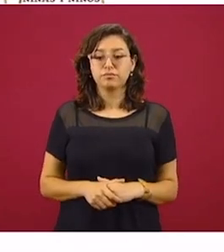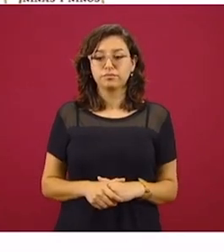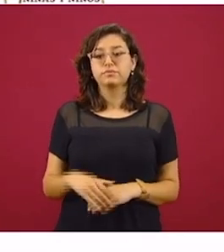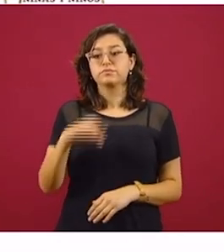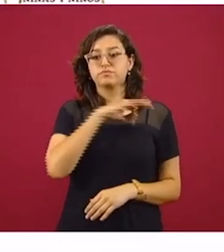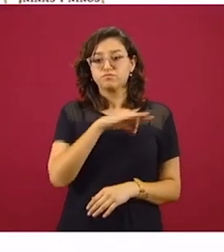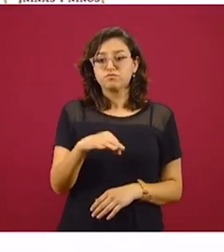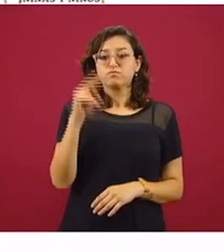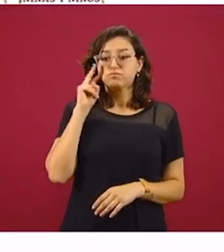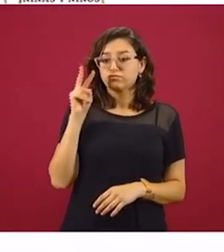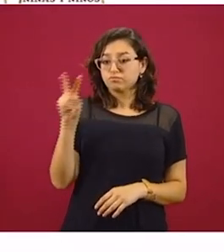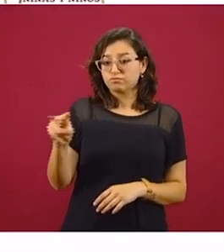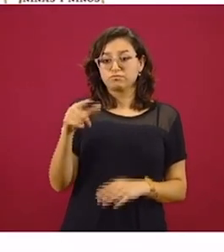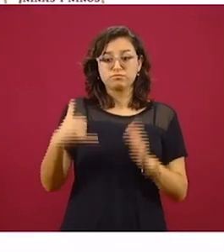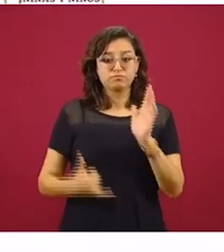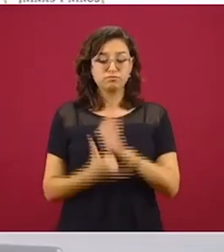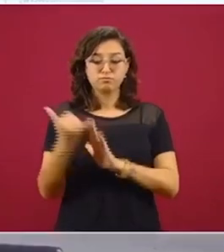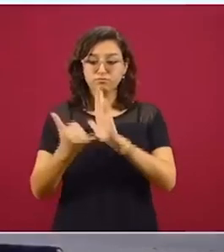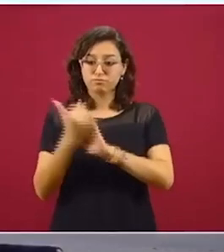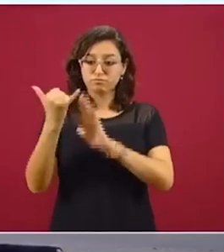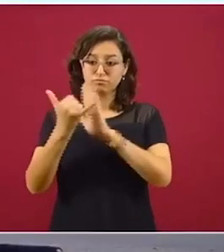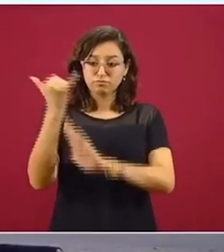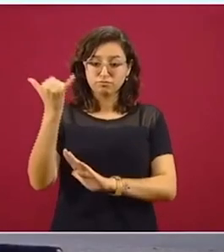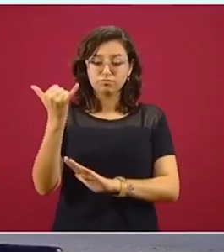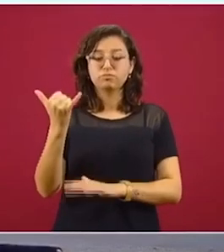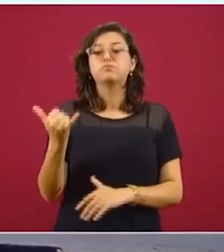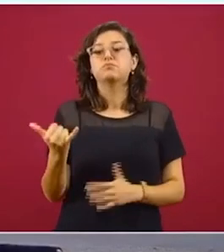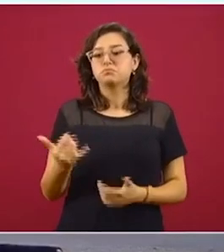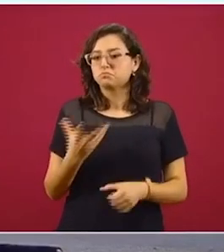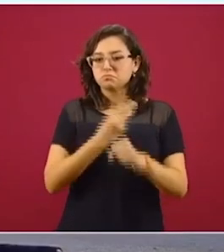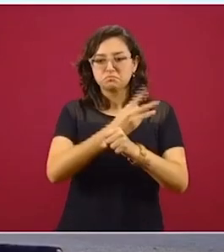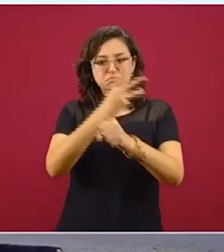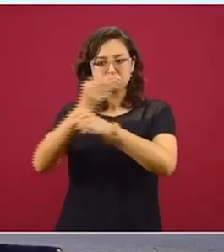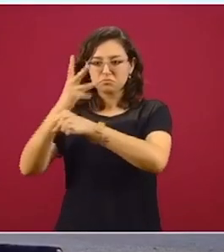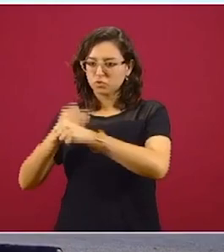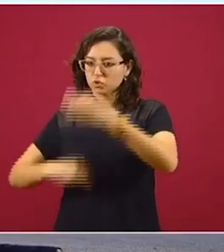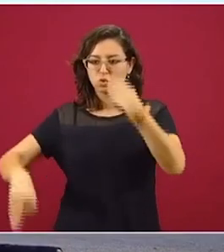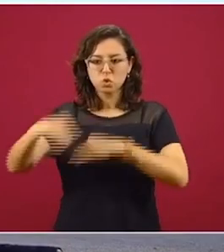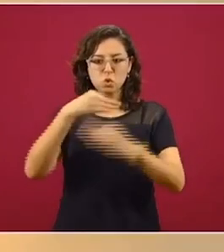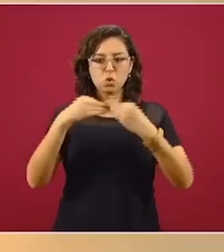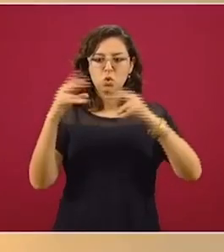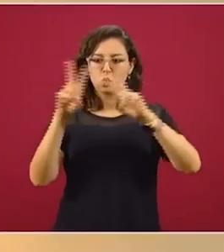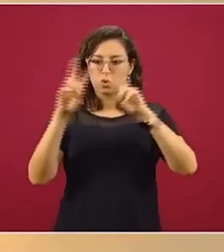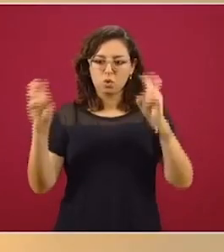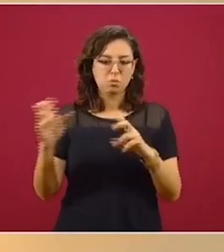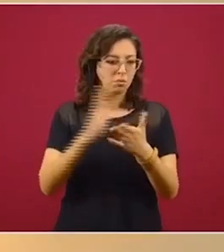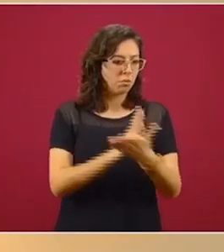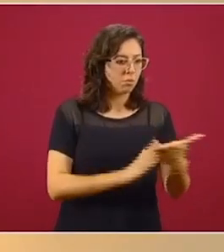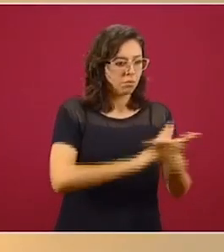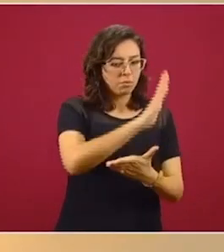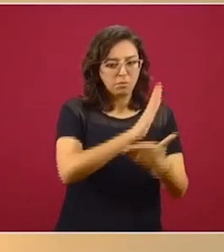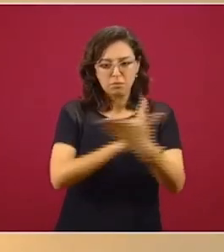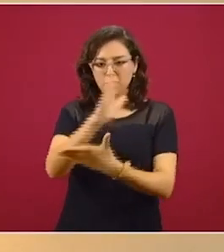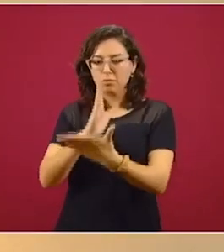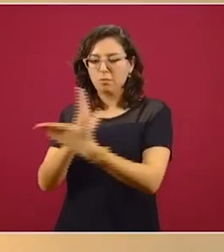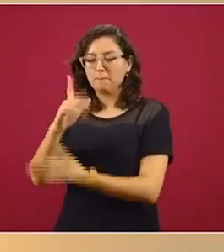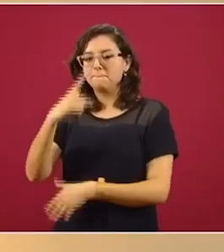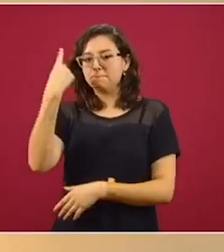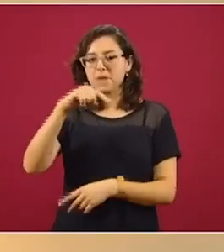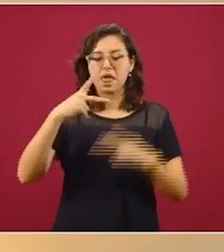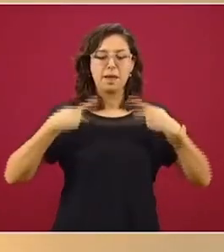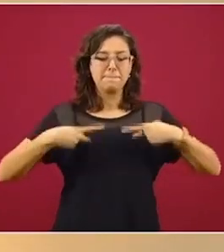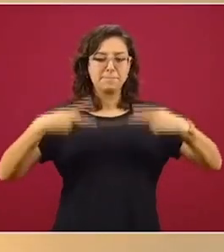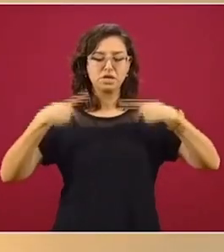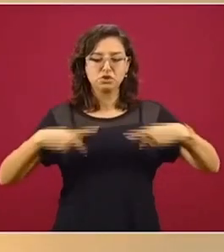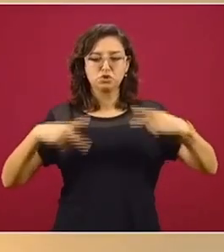ven, esta infraestructura que se está instalando cuenta con todos los protocolos necesarios para darle una buena